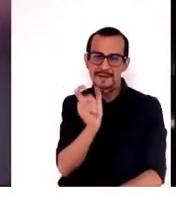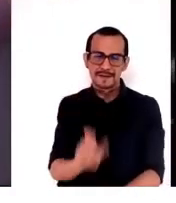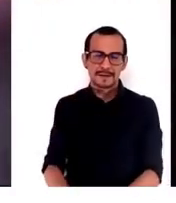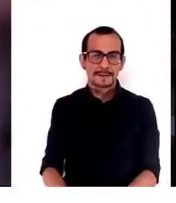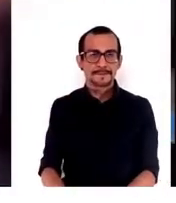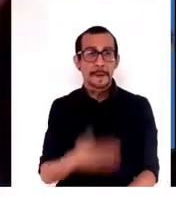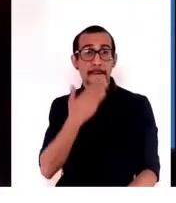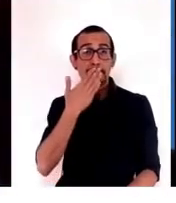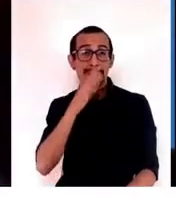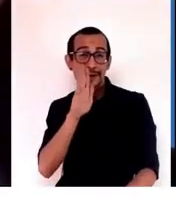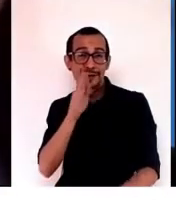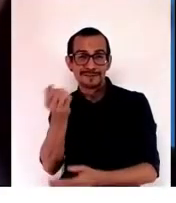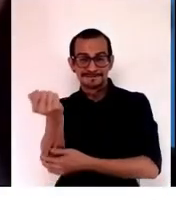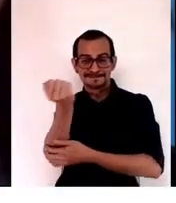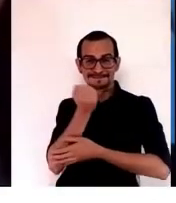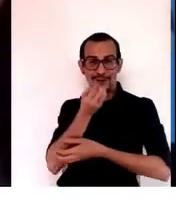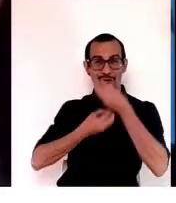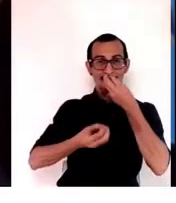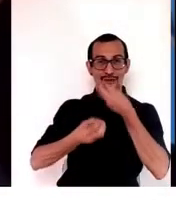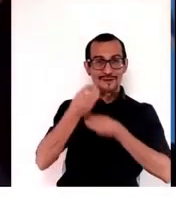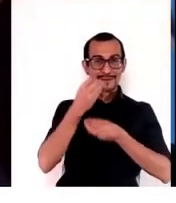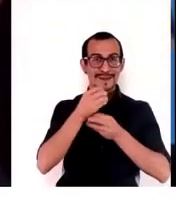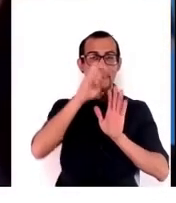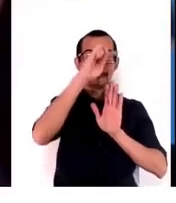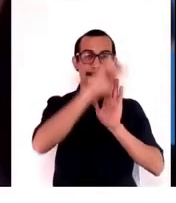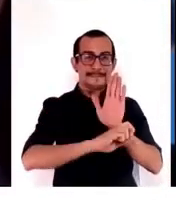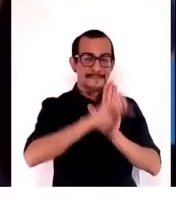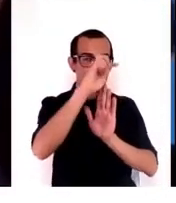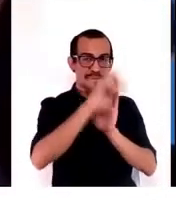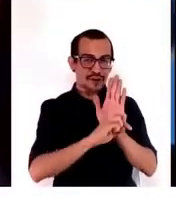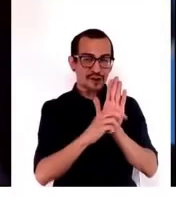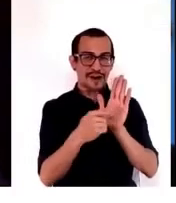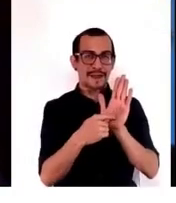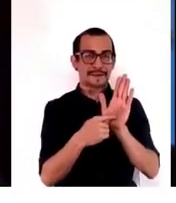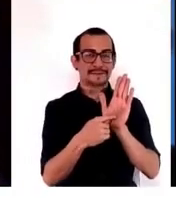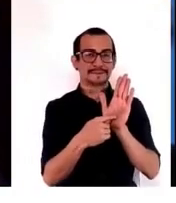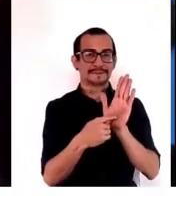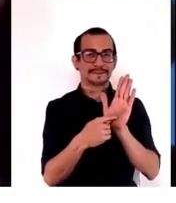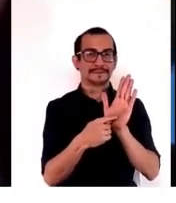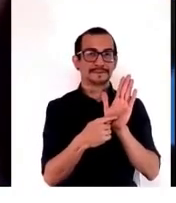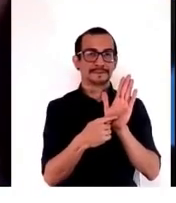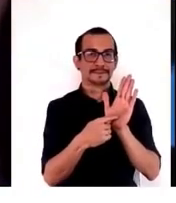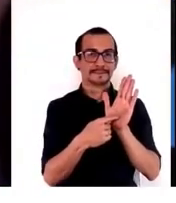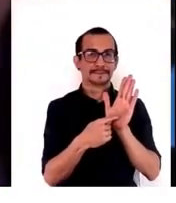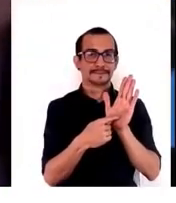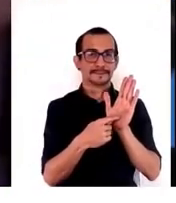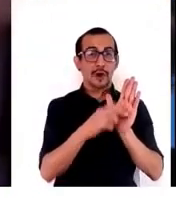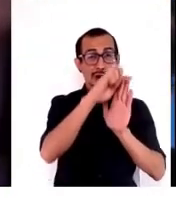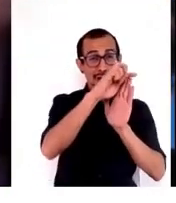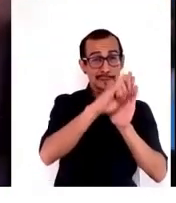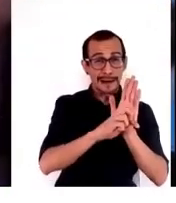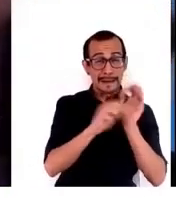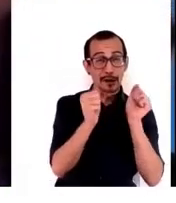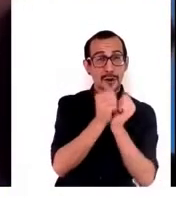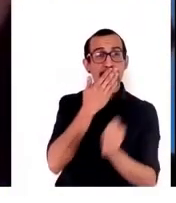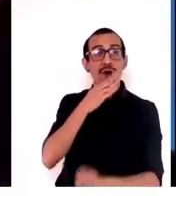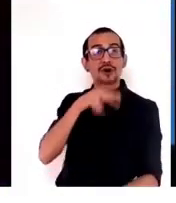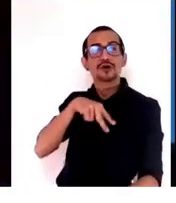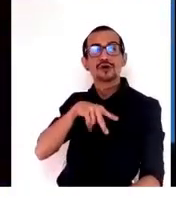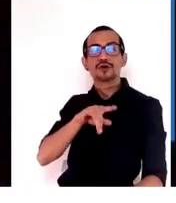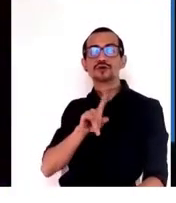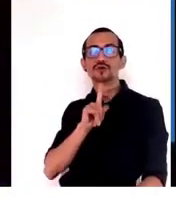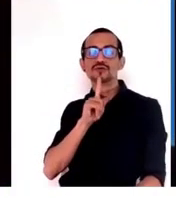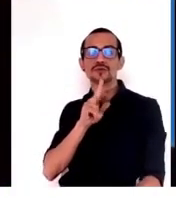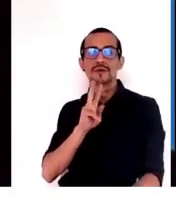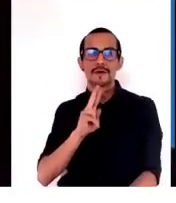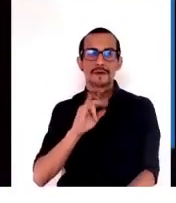Los programas bajo mejor nutrición nos